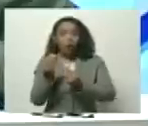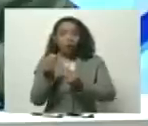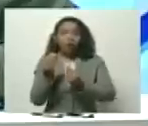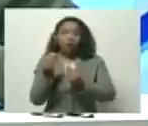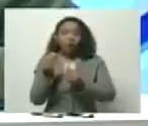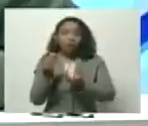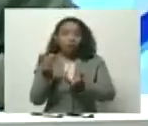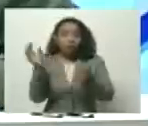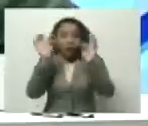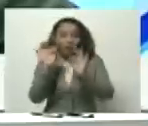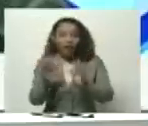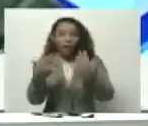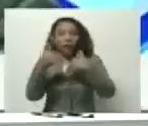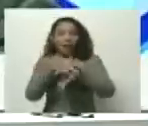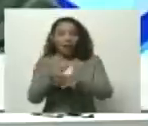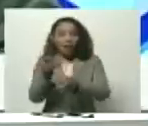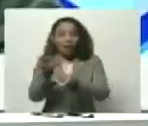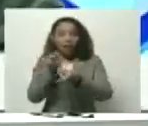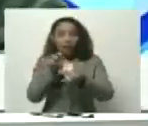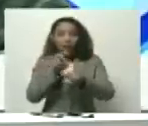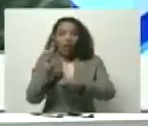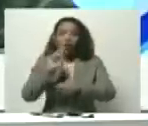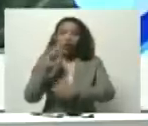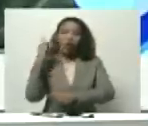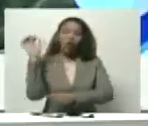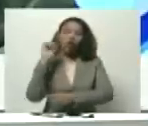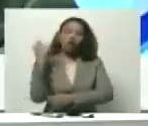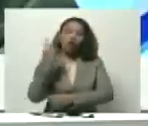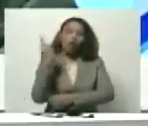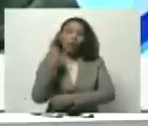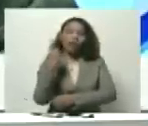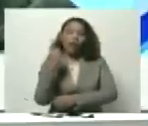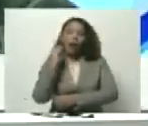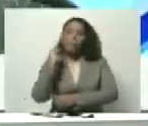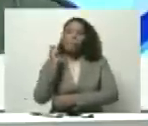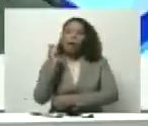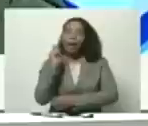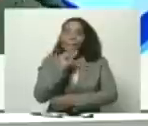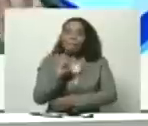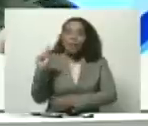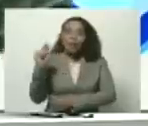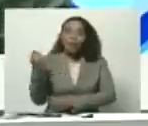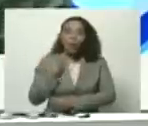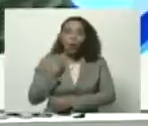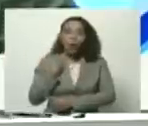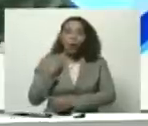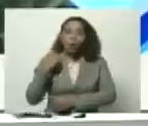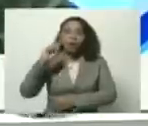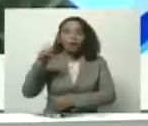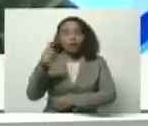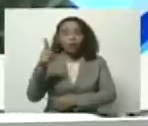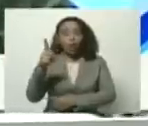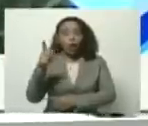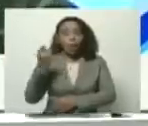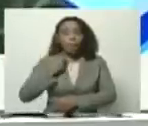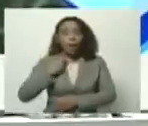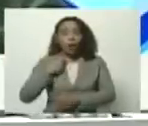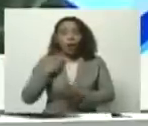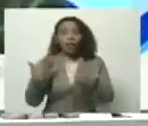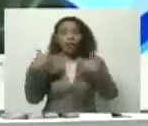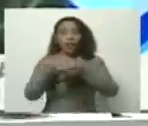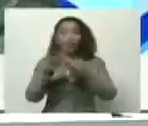de una manera integral no nada más el salario mínimo sino todo este complemento de